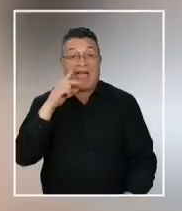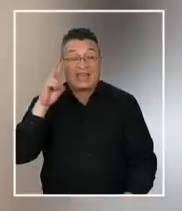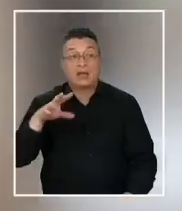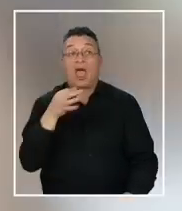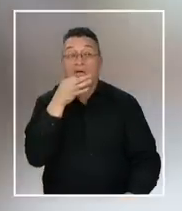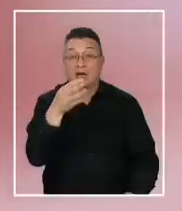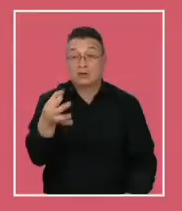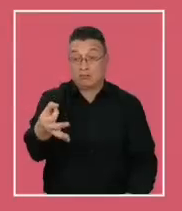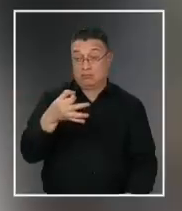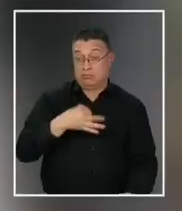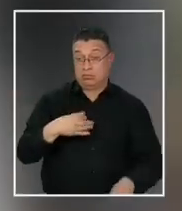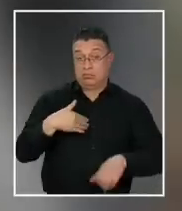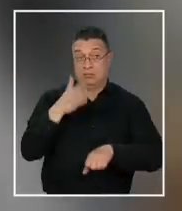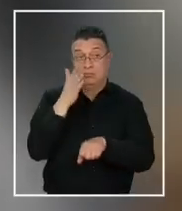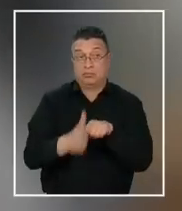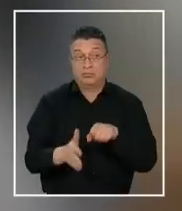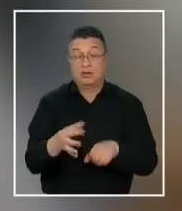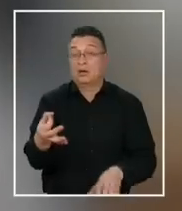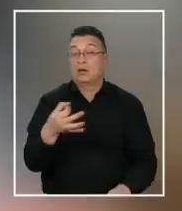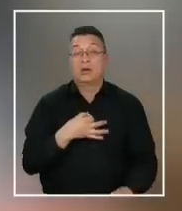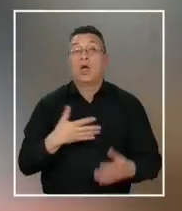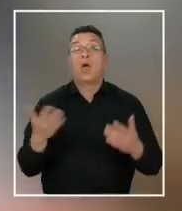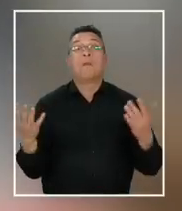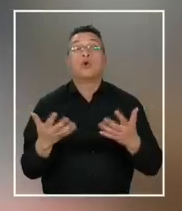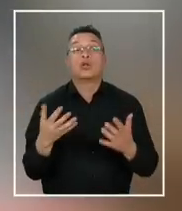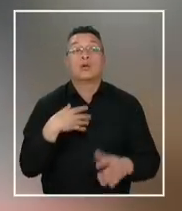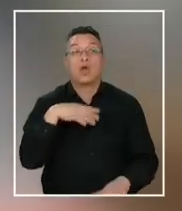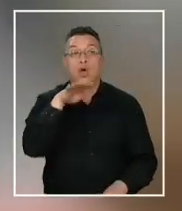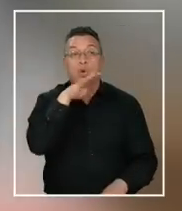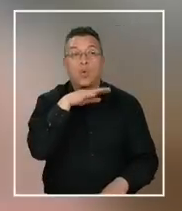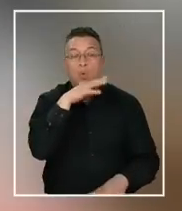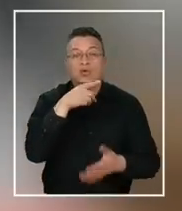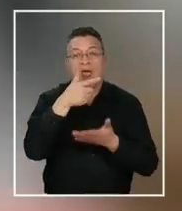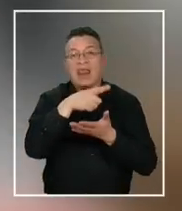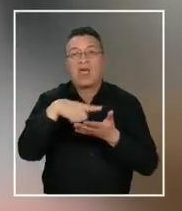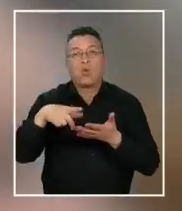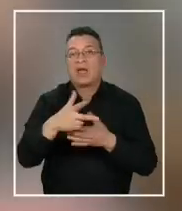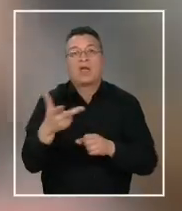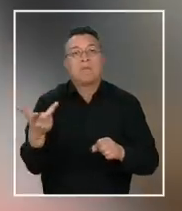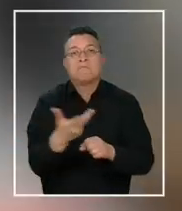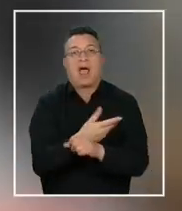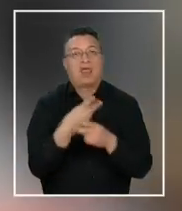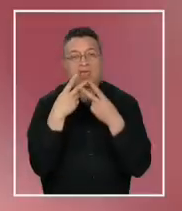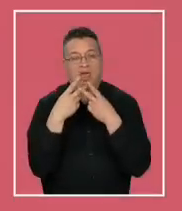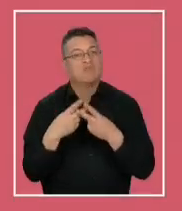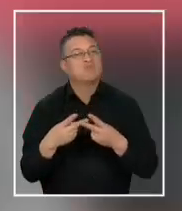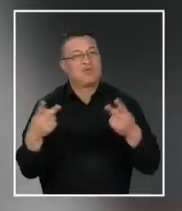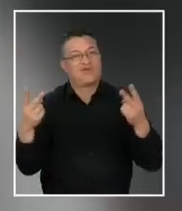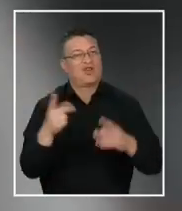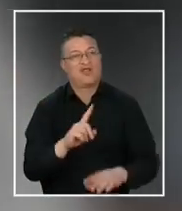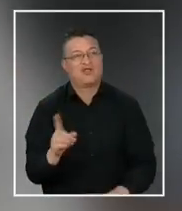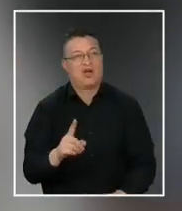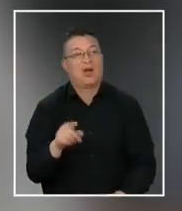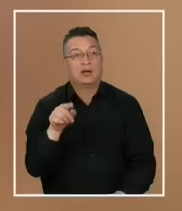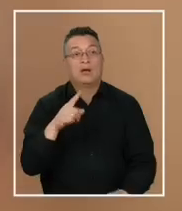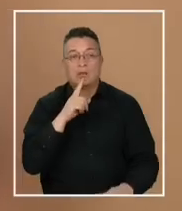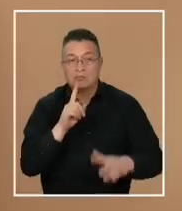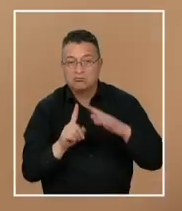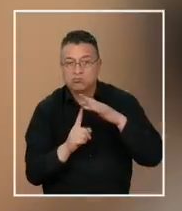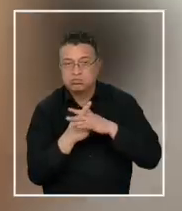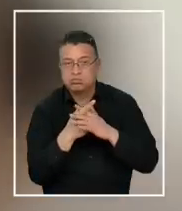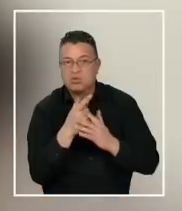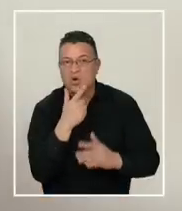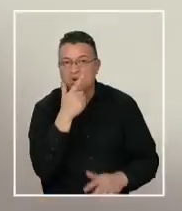notificaron su despido se le dijo que se debía a la utilización de un lenguaje inadecuado en público. Desde ese momento surgieron dudas.